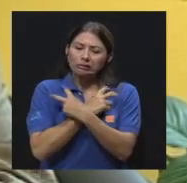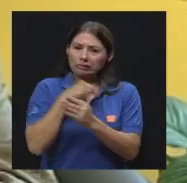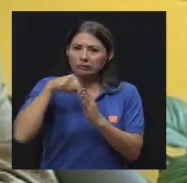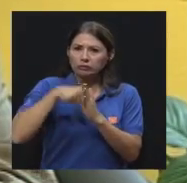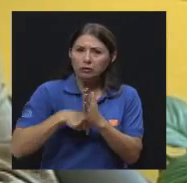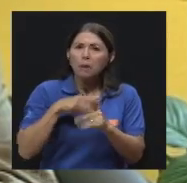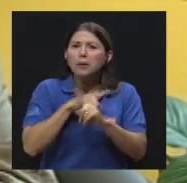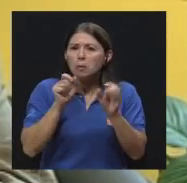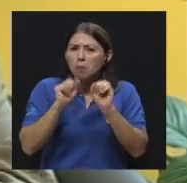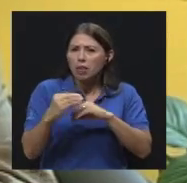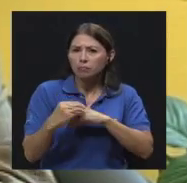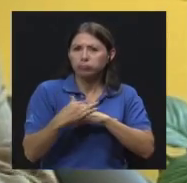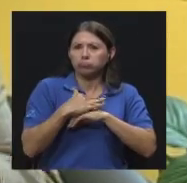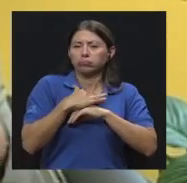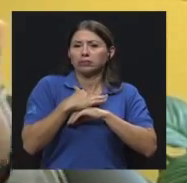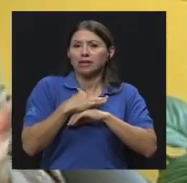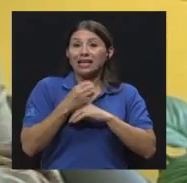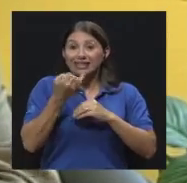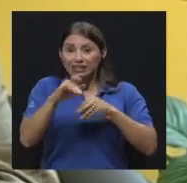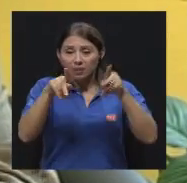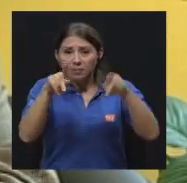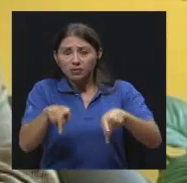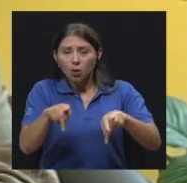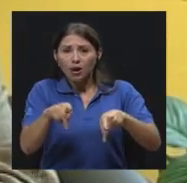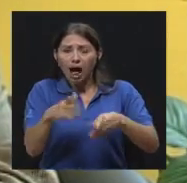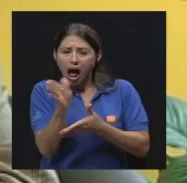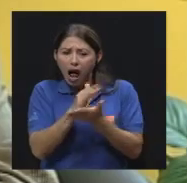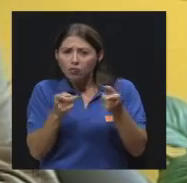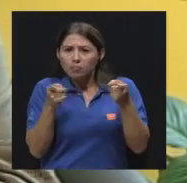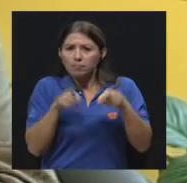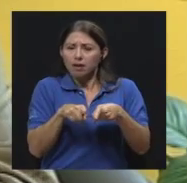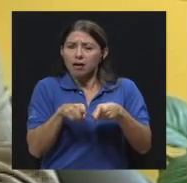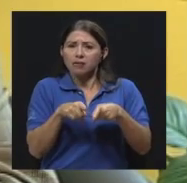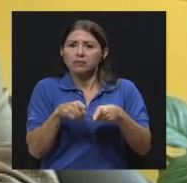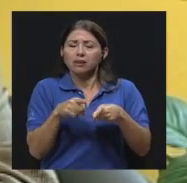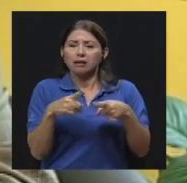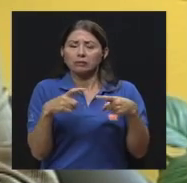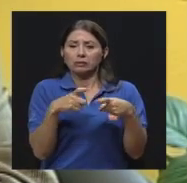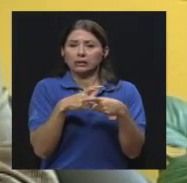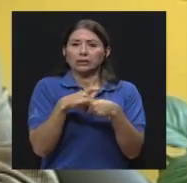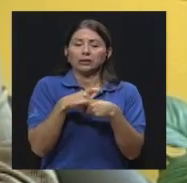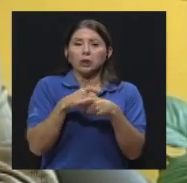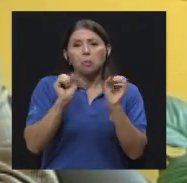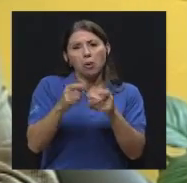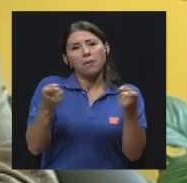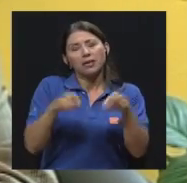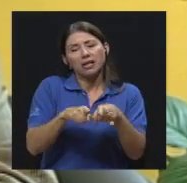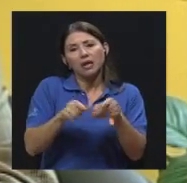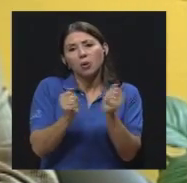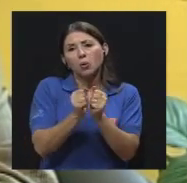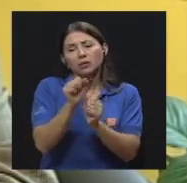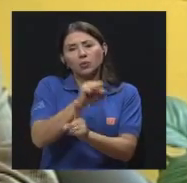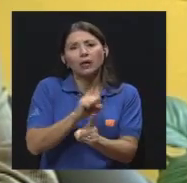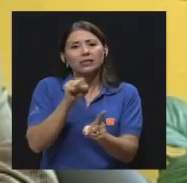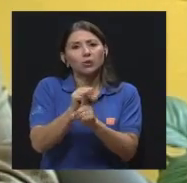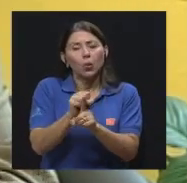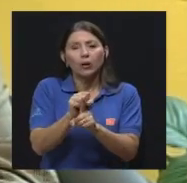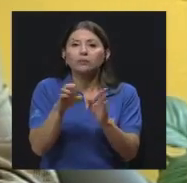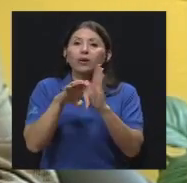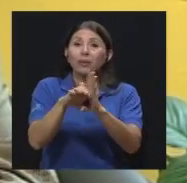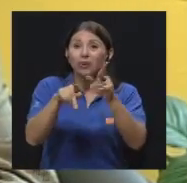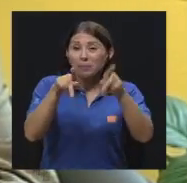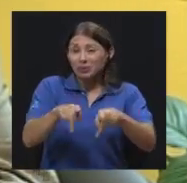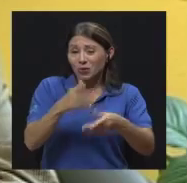frecuente, pero puede darse si el paciente tiene condiciones previas, ¿verdad? Ha tenido problemas de hepatitis